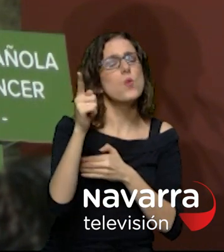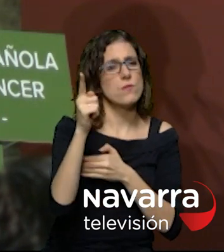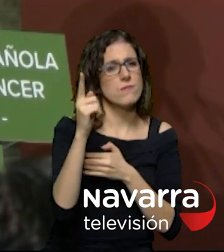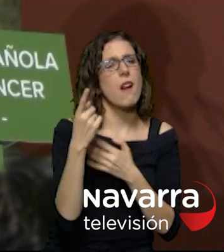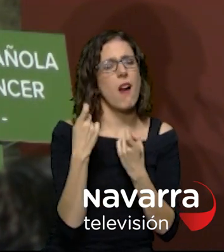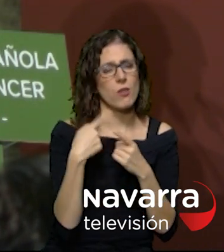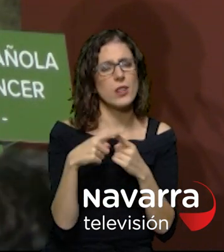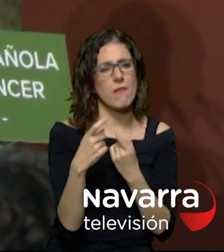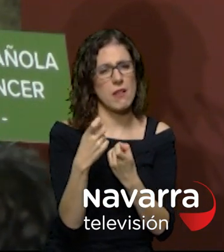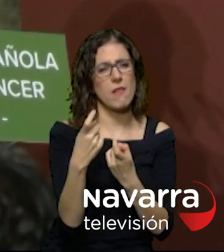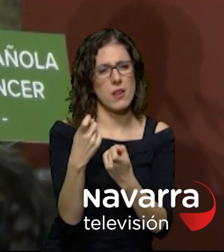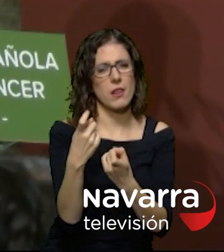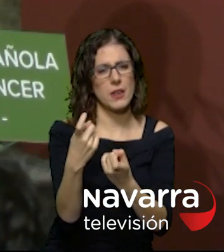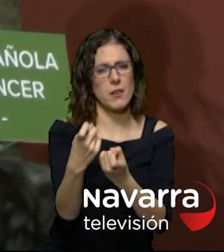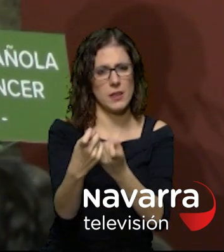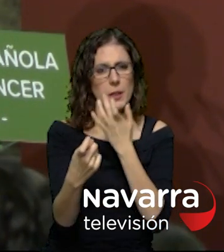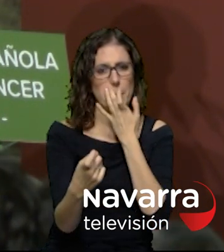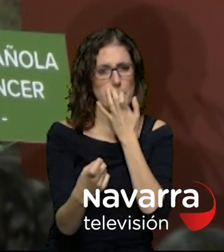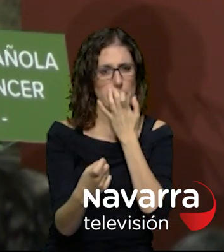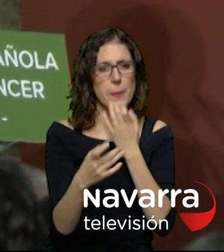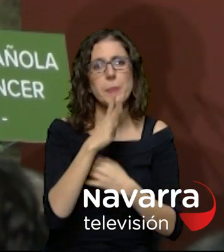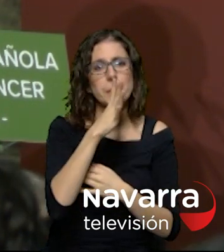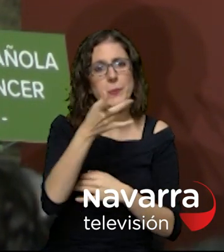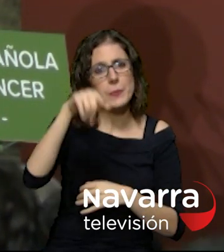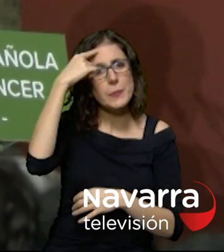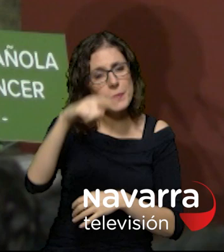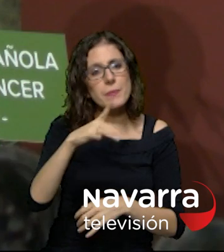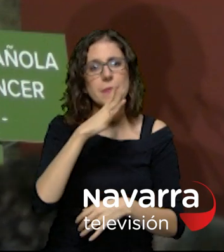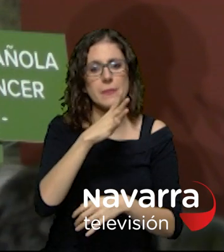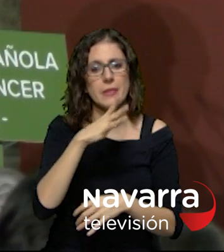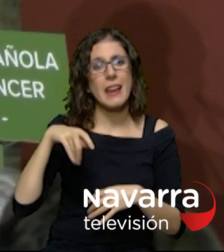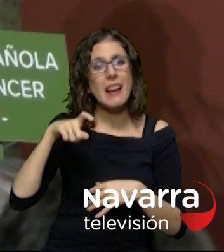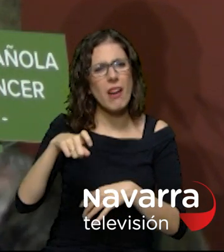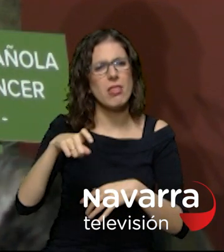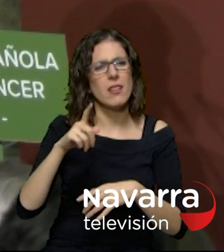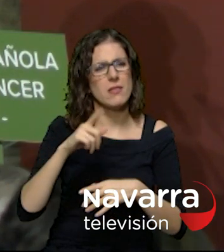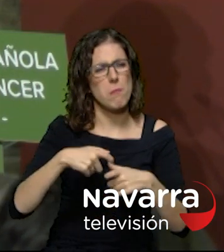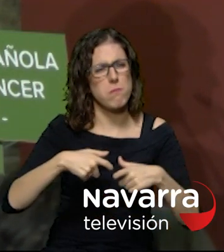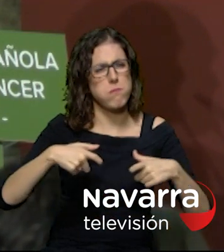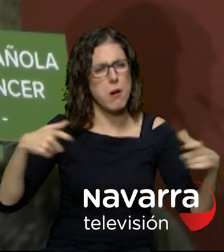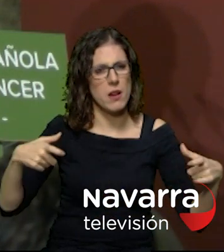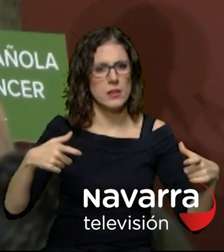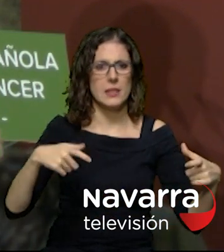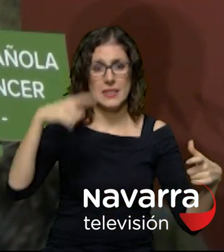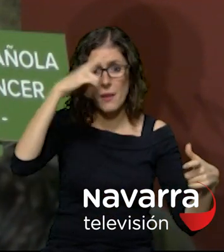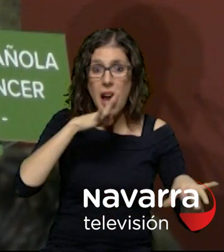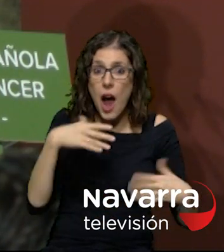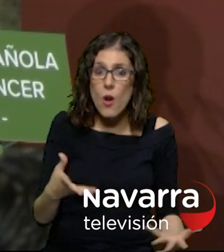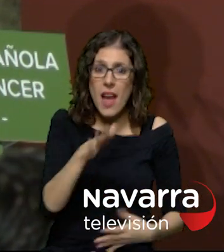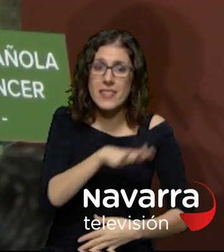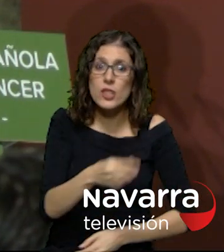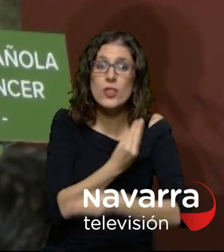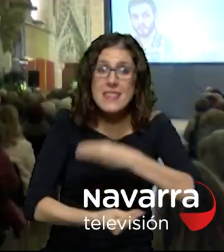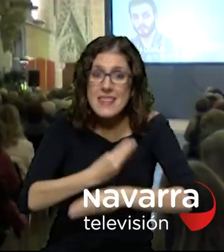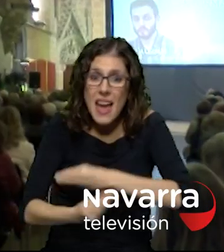que el impacto del cáncer seguirá creciendo ya sabemos que la mitad de los niños que nacen hoy padecerán cáncer en